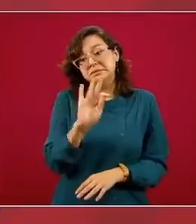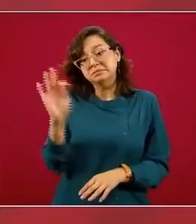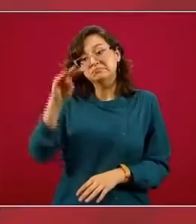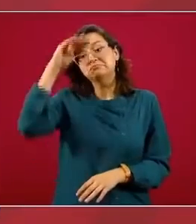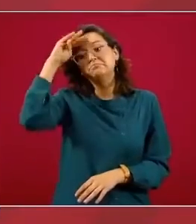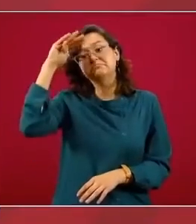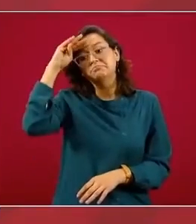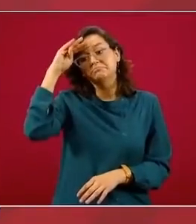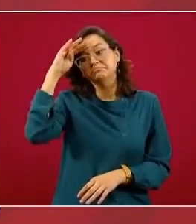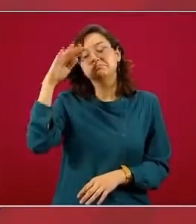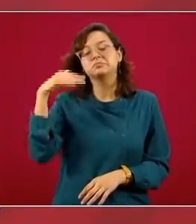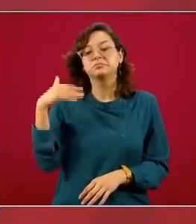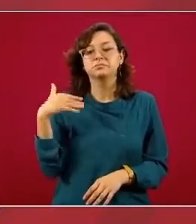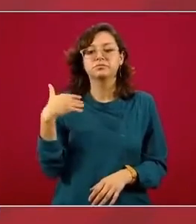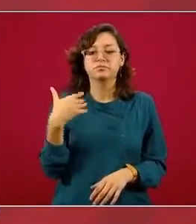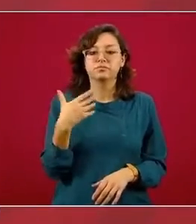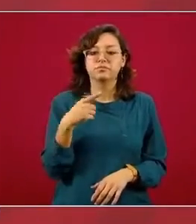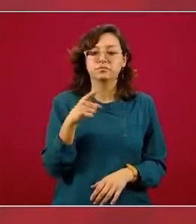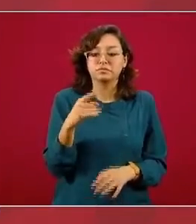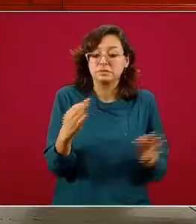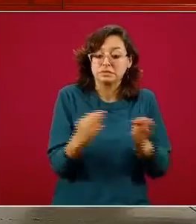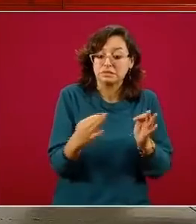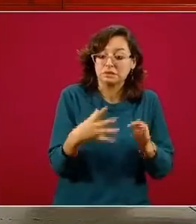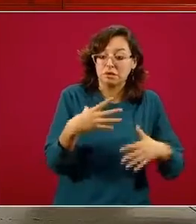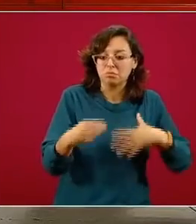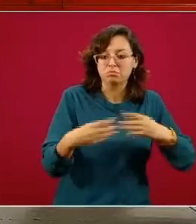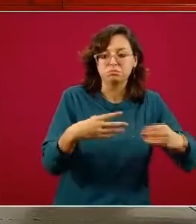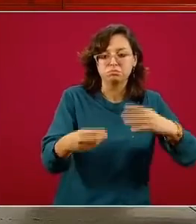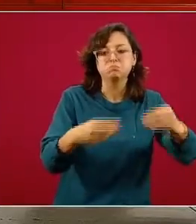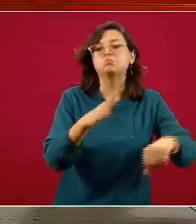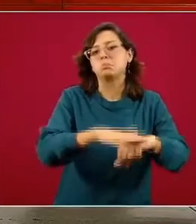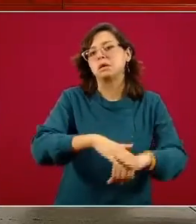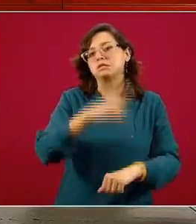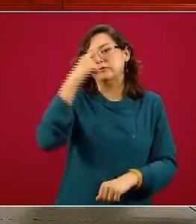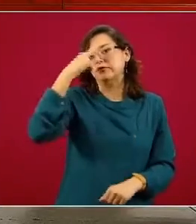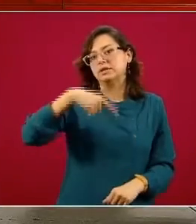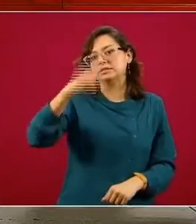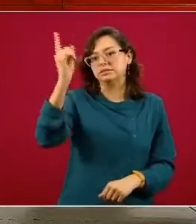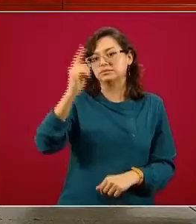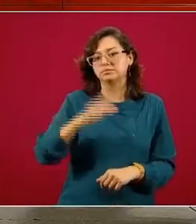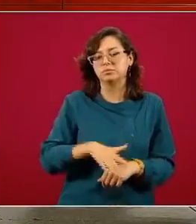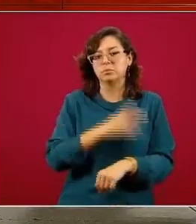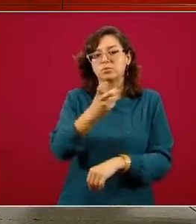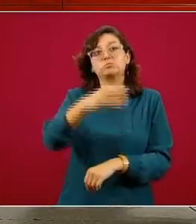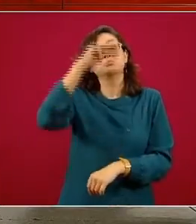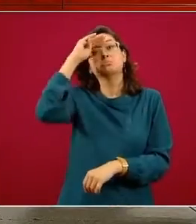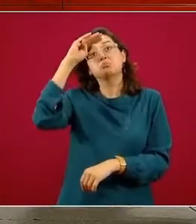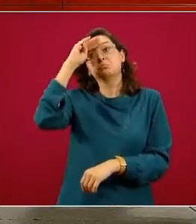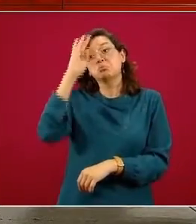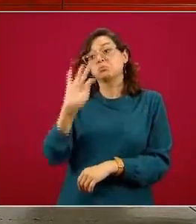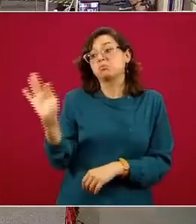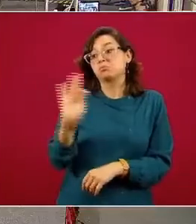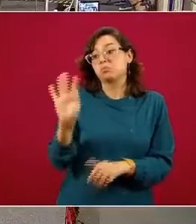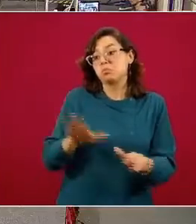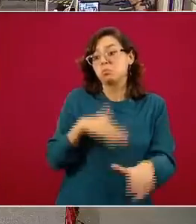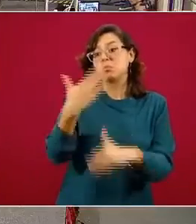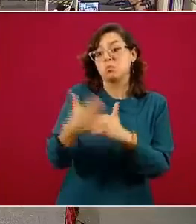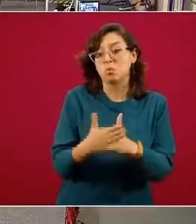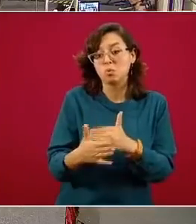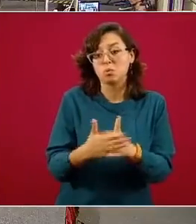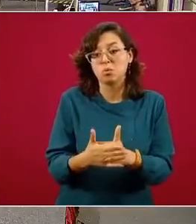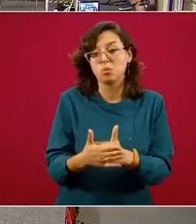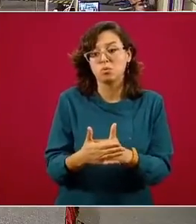que es más favorable la transmisión en temporadas frías entonces por eso pensamos que podría ocurrir